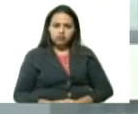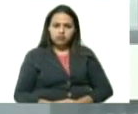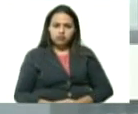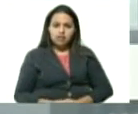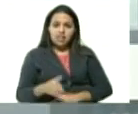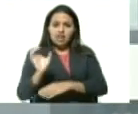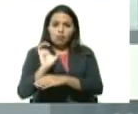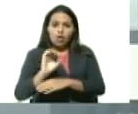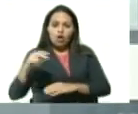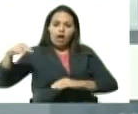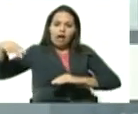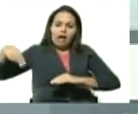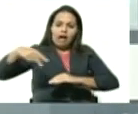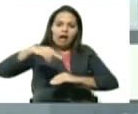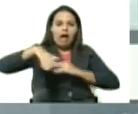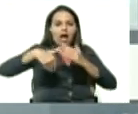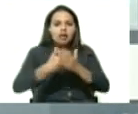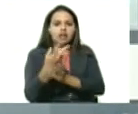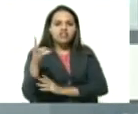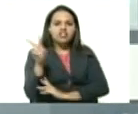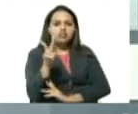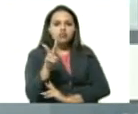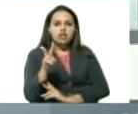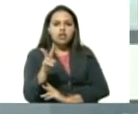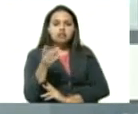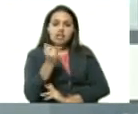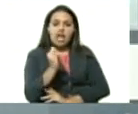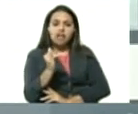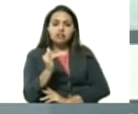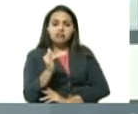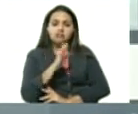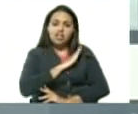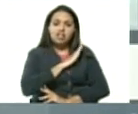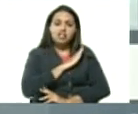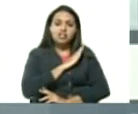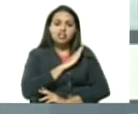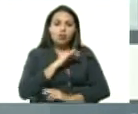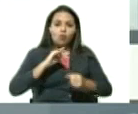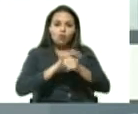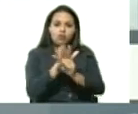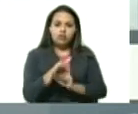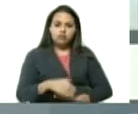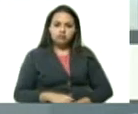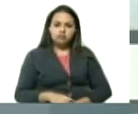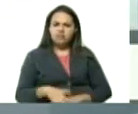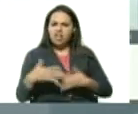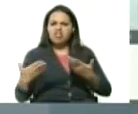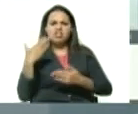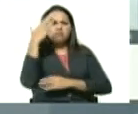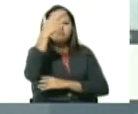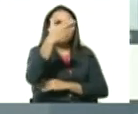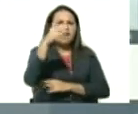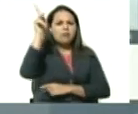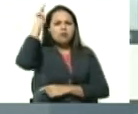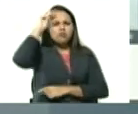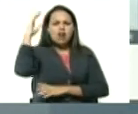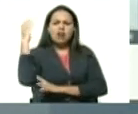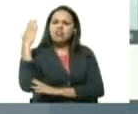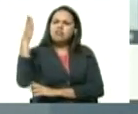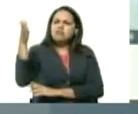Ecuador a pie contagiados de coronavirus y que fueron a hacer a Perú a Colombia